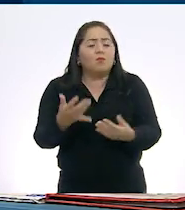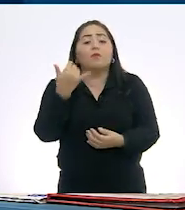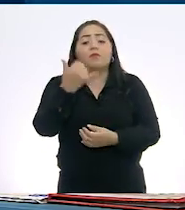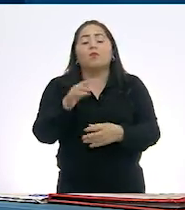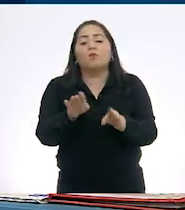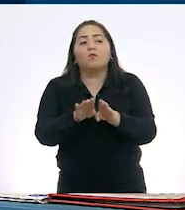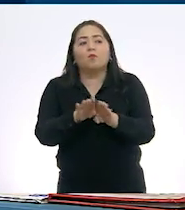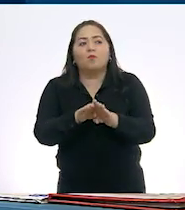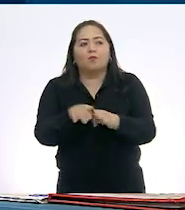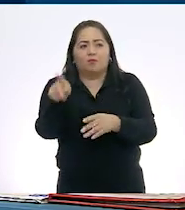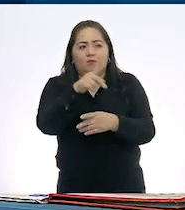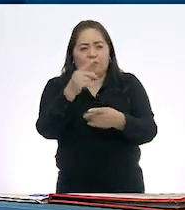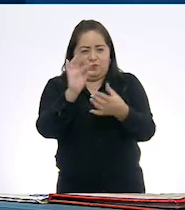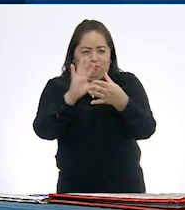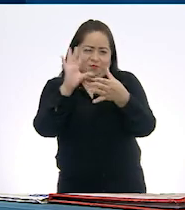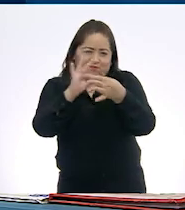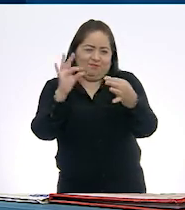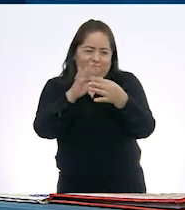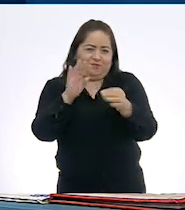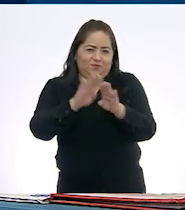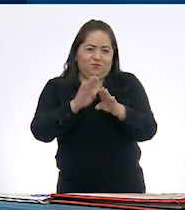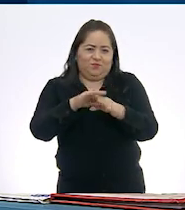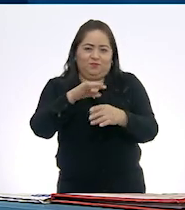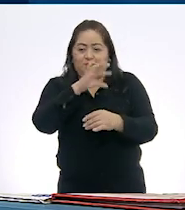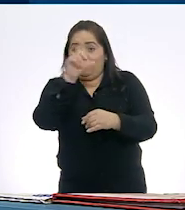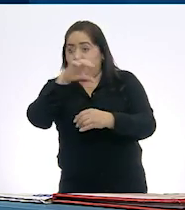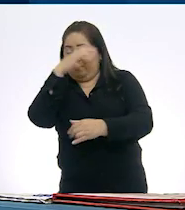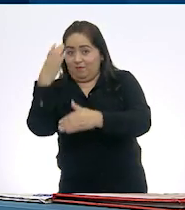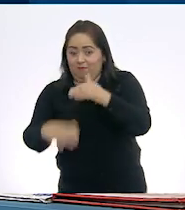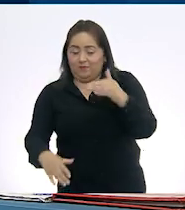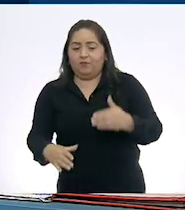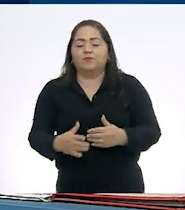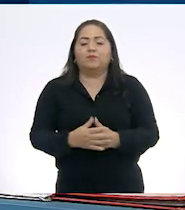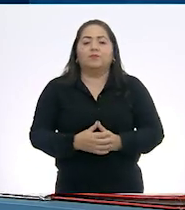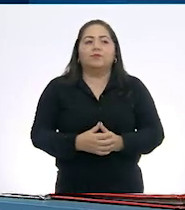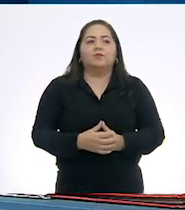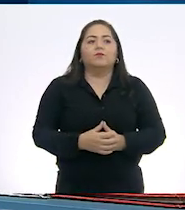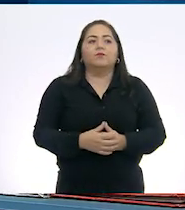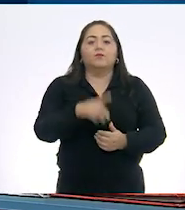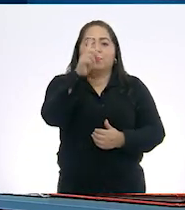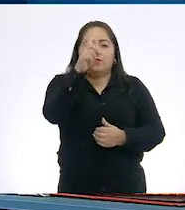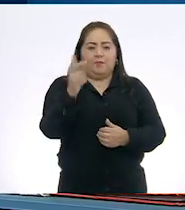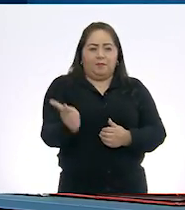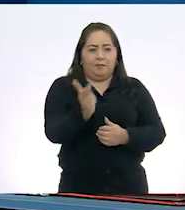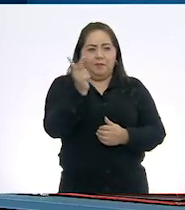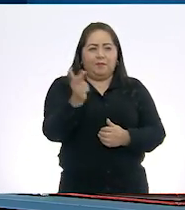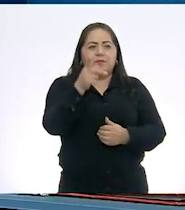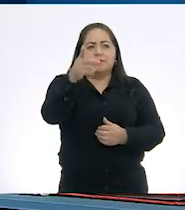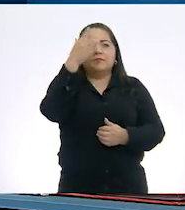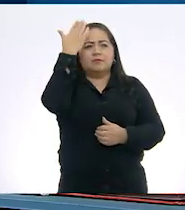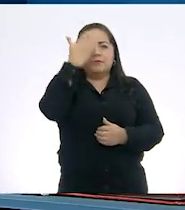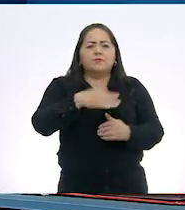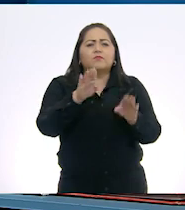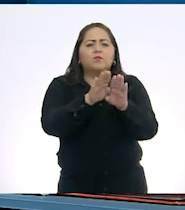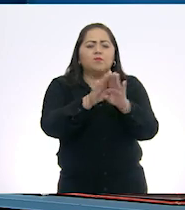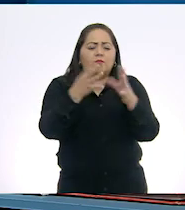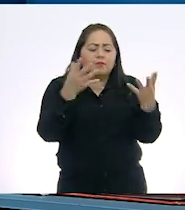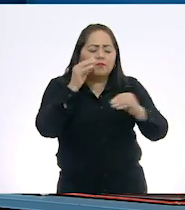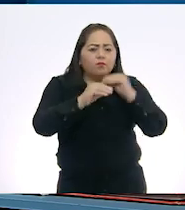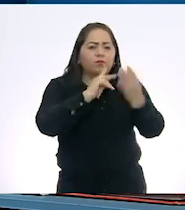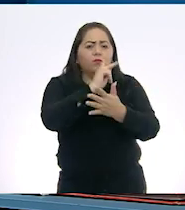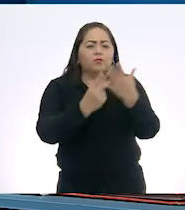y dónde vamos a compartir ese proyecto, ese producto final? Bien, una pregunta. ¿Sabes cómo elaborar un proyecto final?